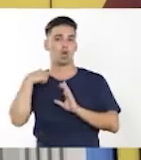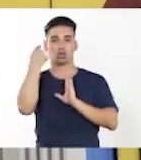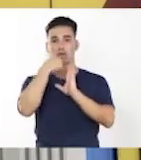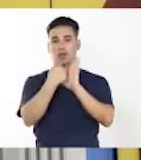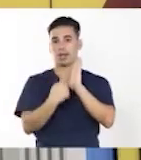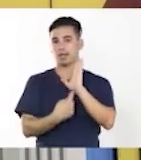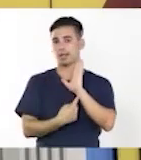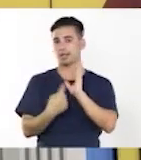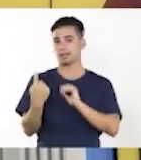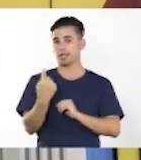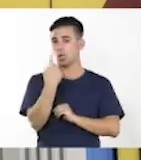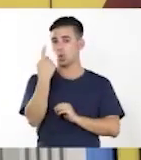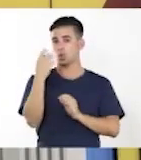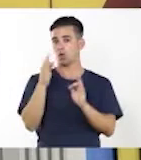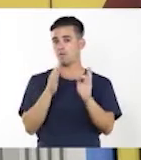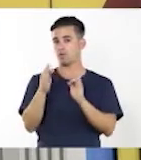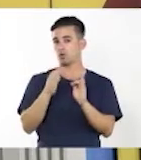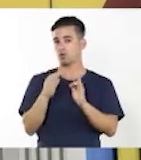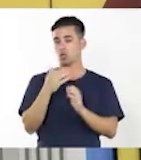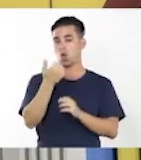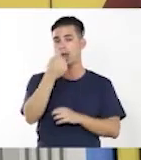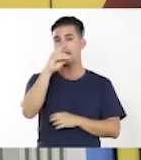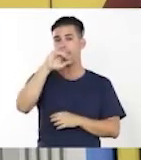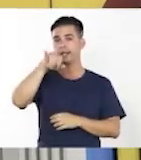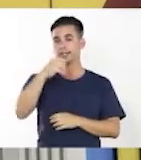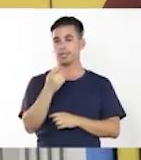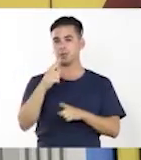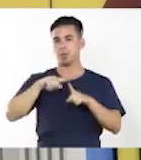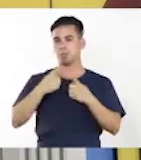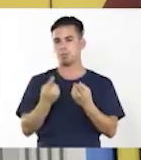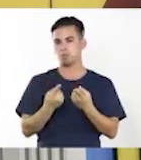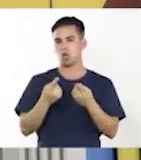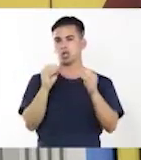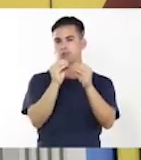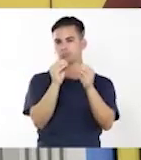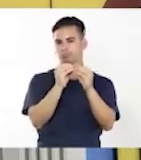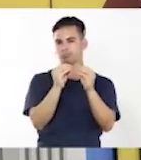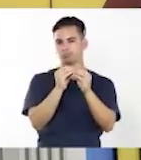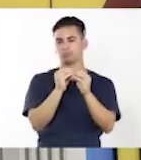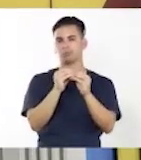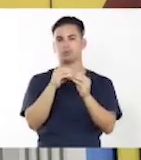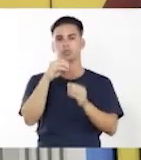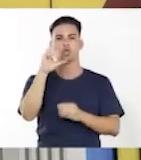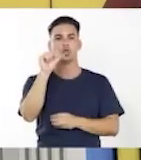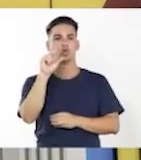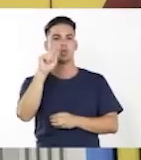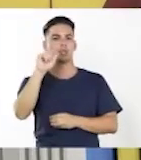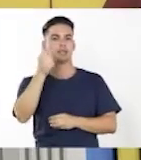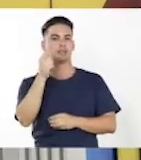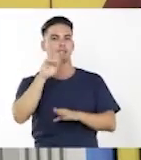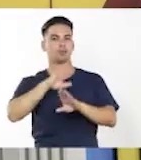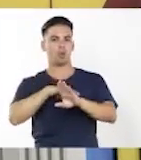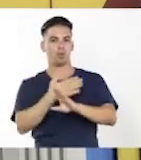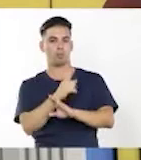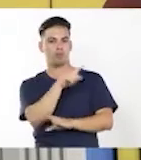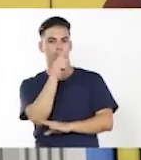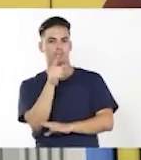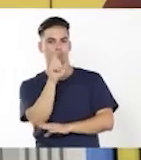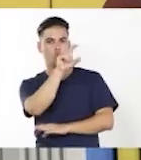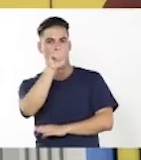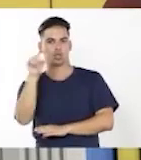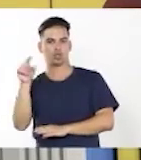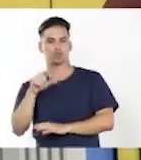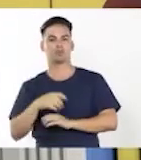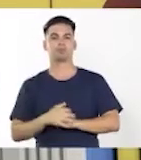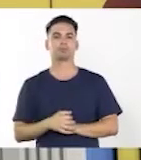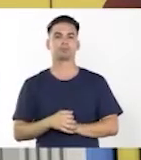Otro de las características es el único que realiza función adjetiva, pues concuerda con el sustantivo que le